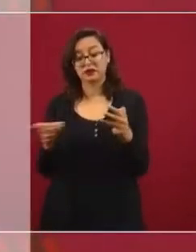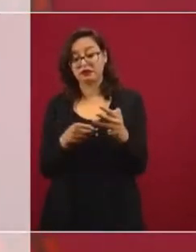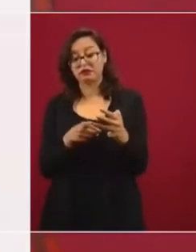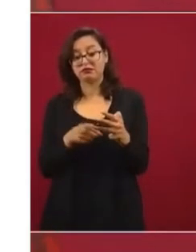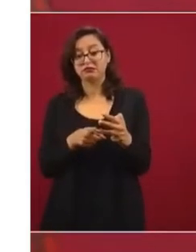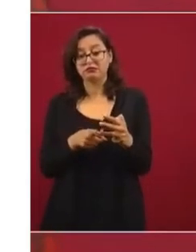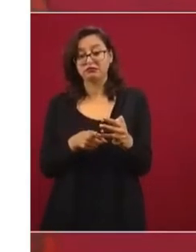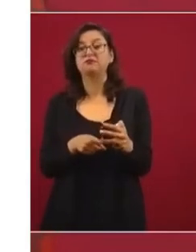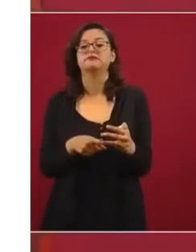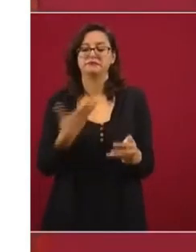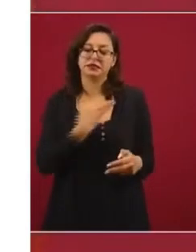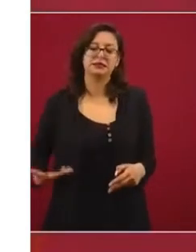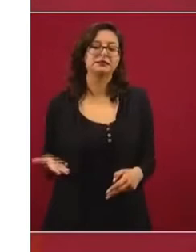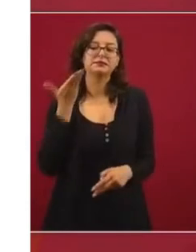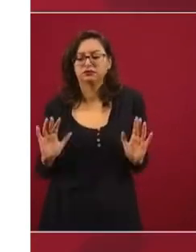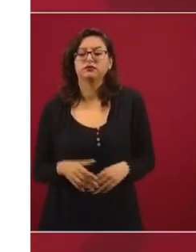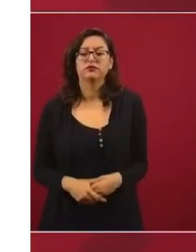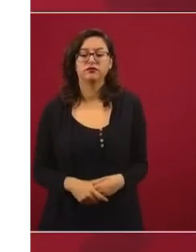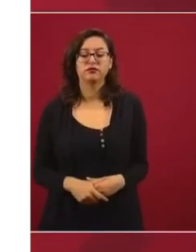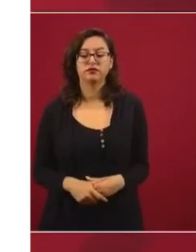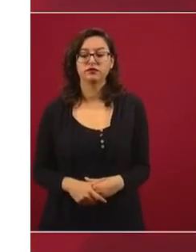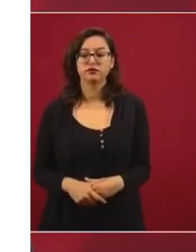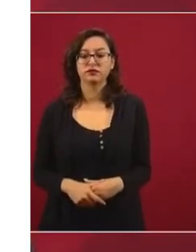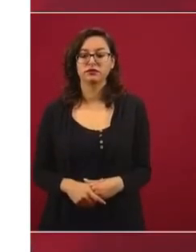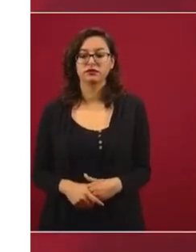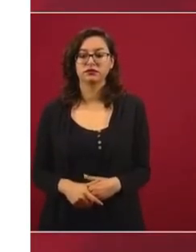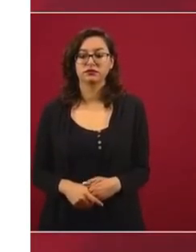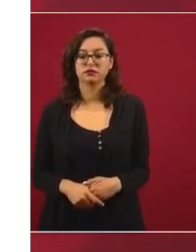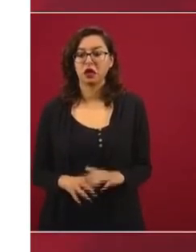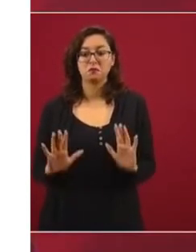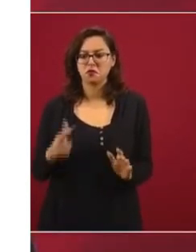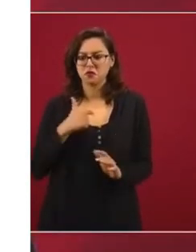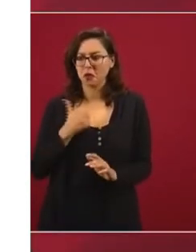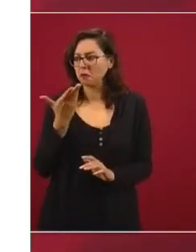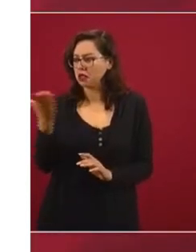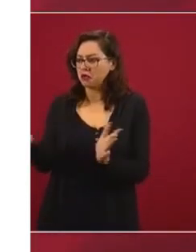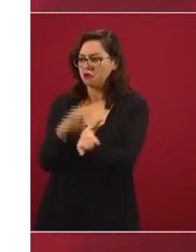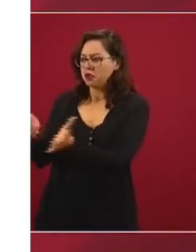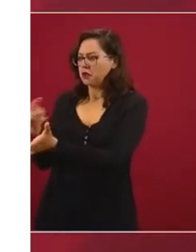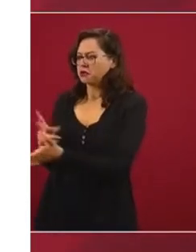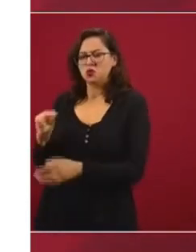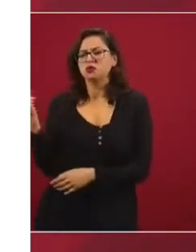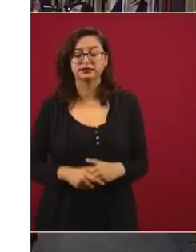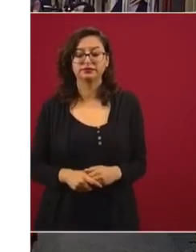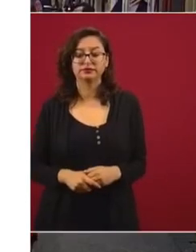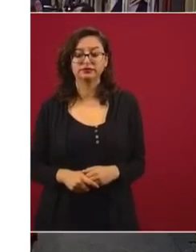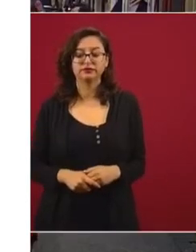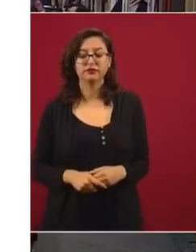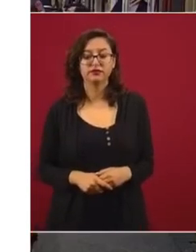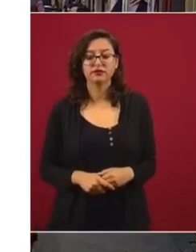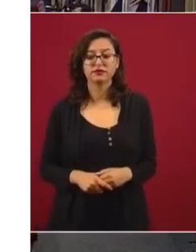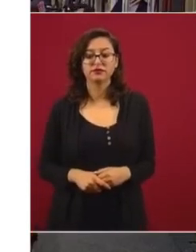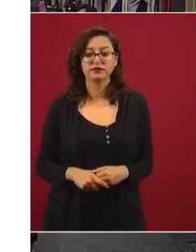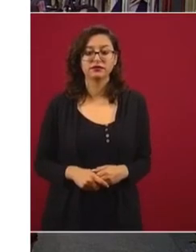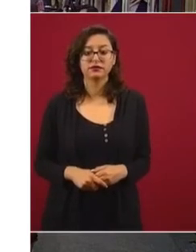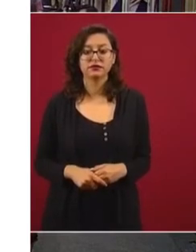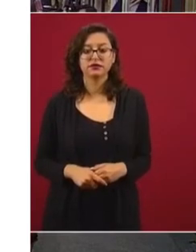posibilidad es que la consulta la solicite el presidente. No necesito recoger firmas, es presentar el escrito. O solicita